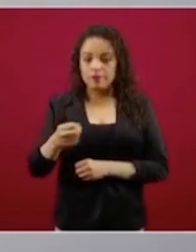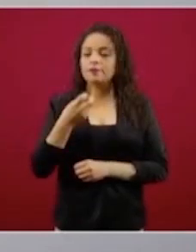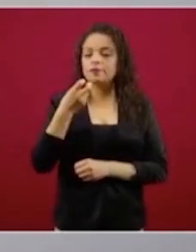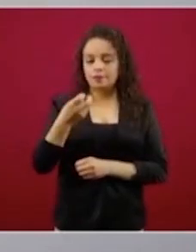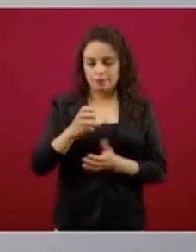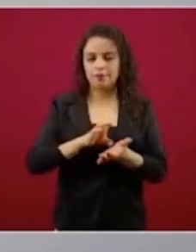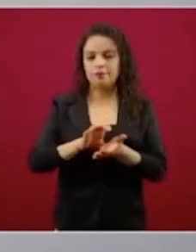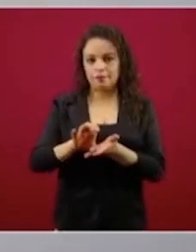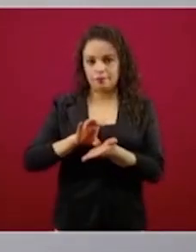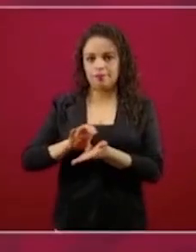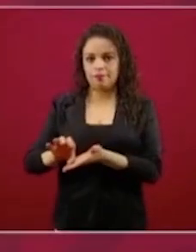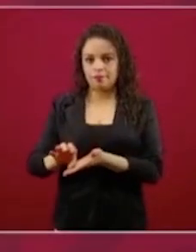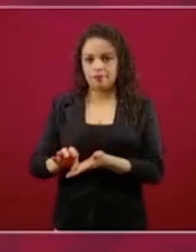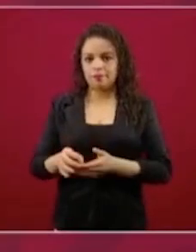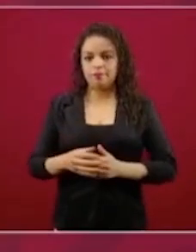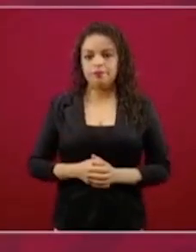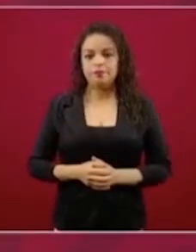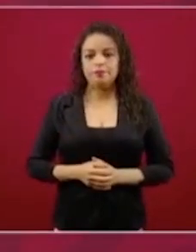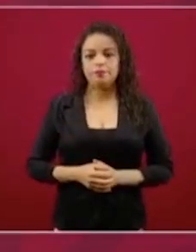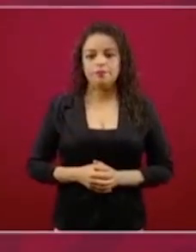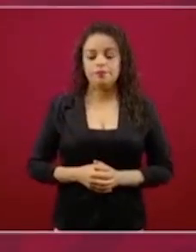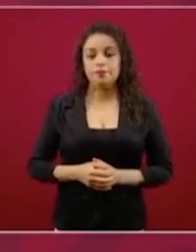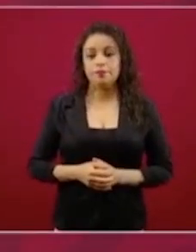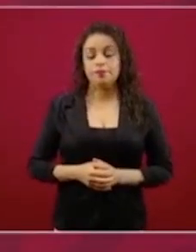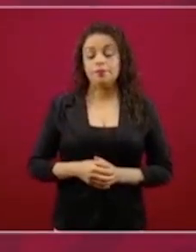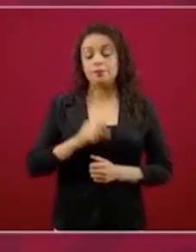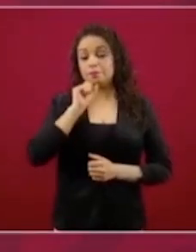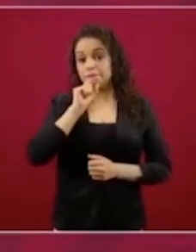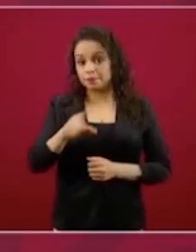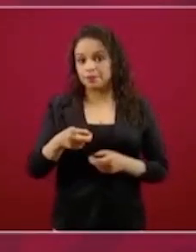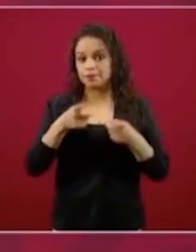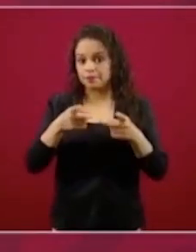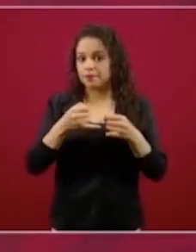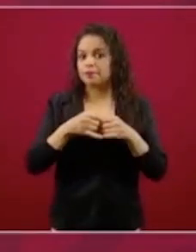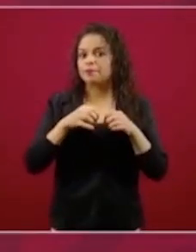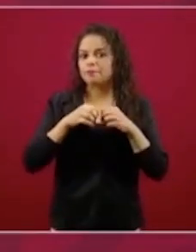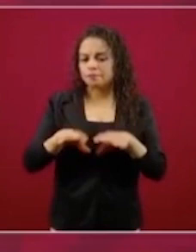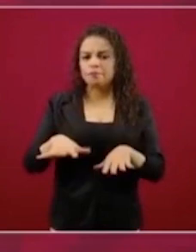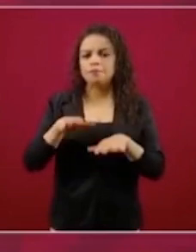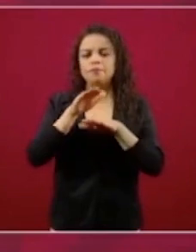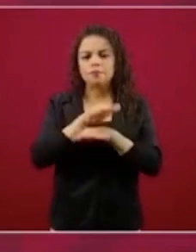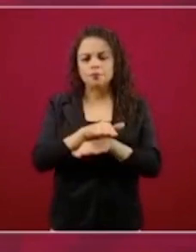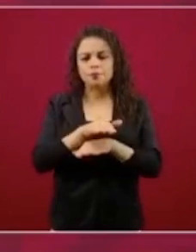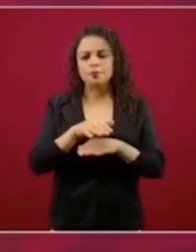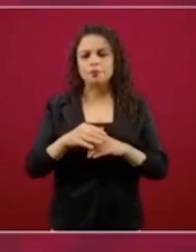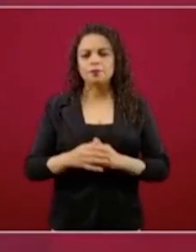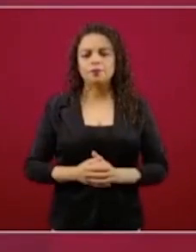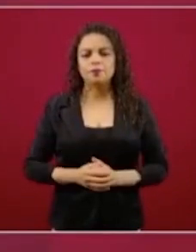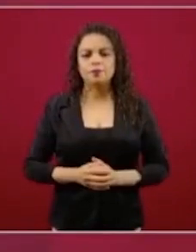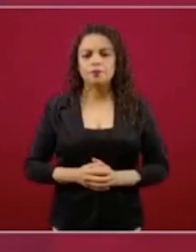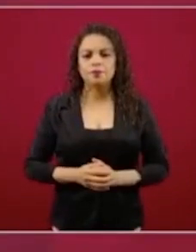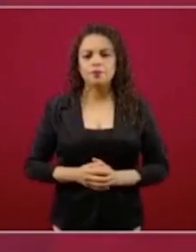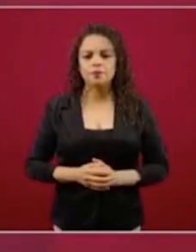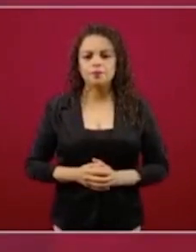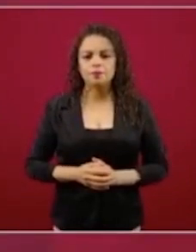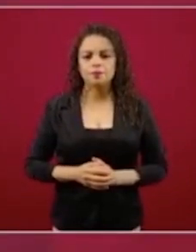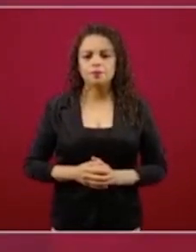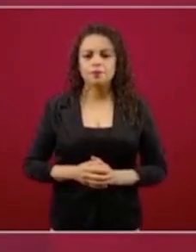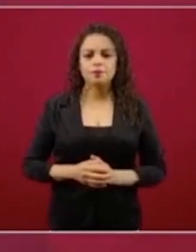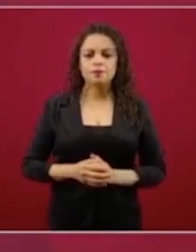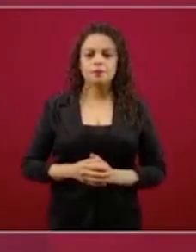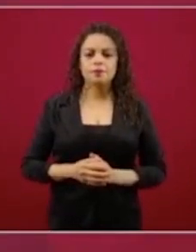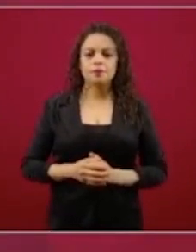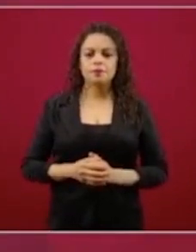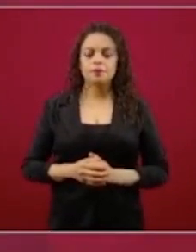También les informo que ya aceptaron